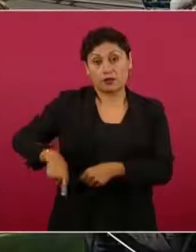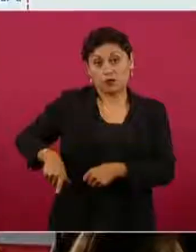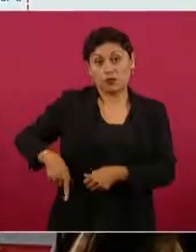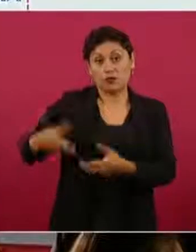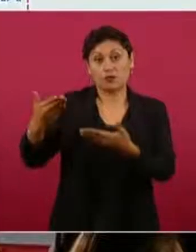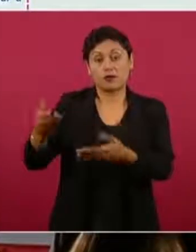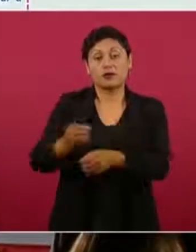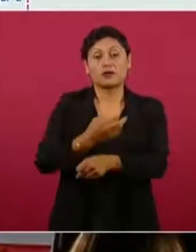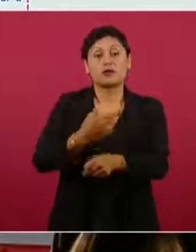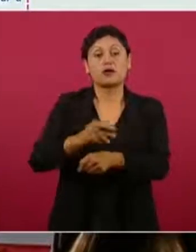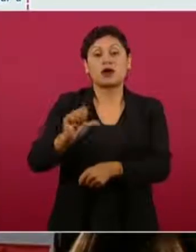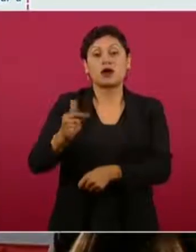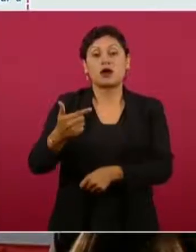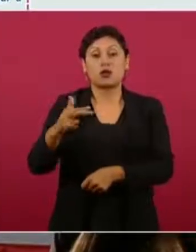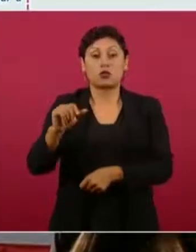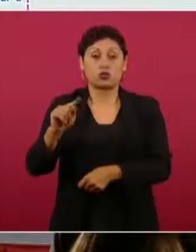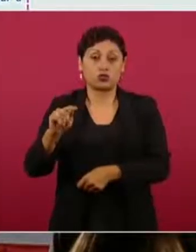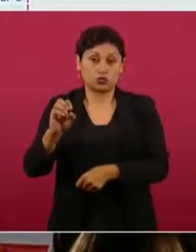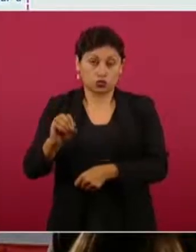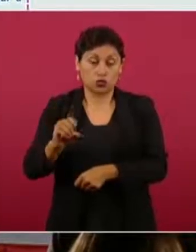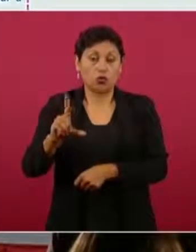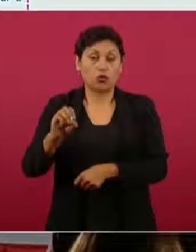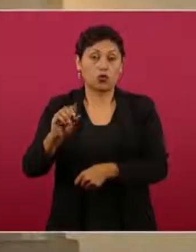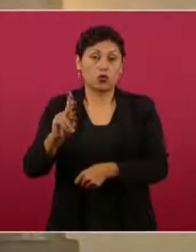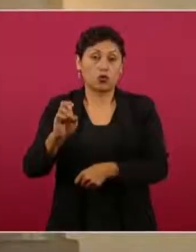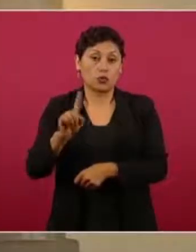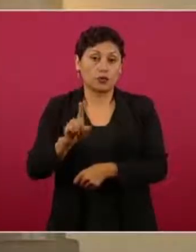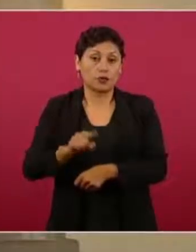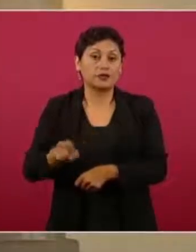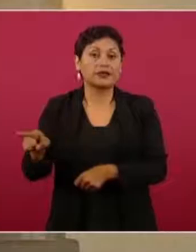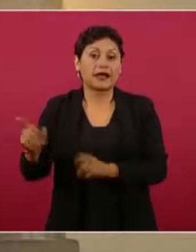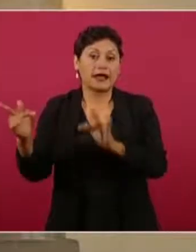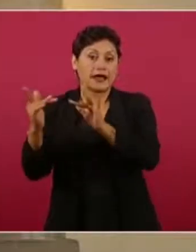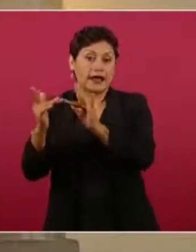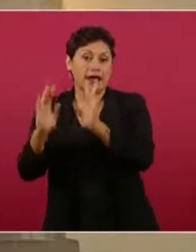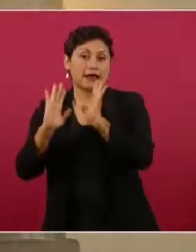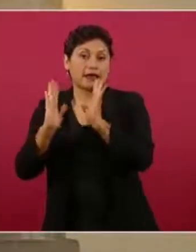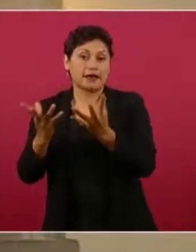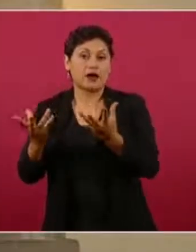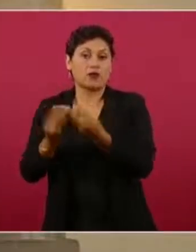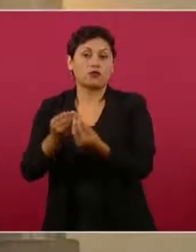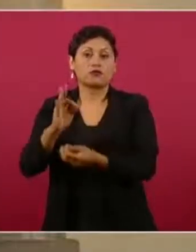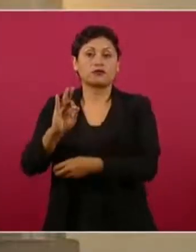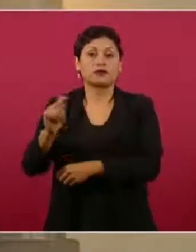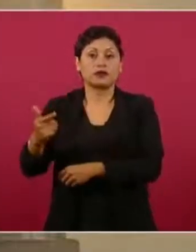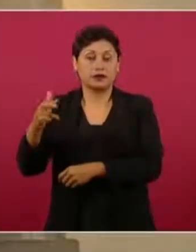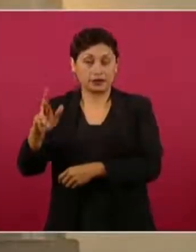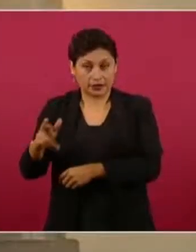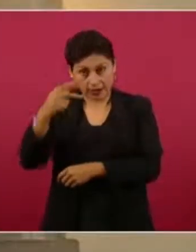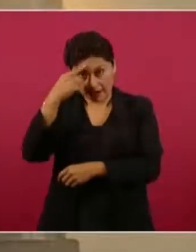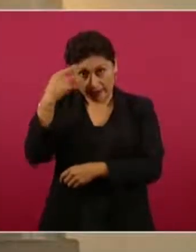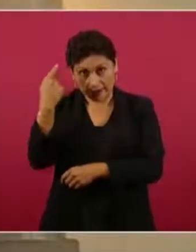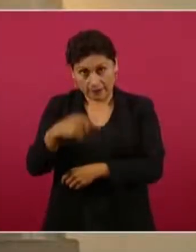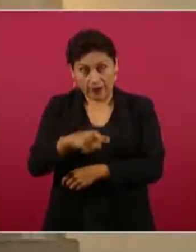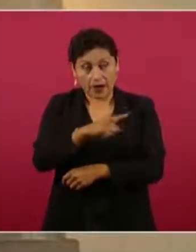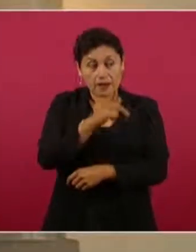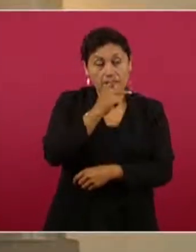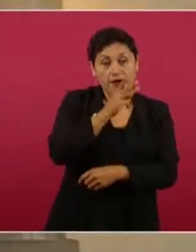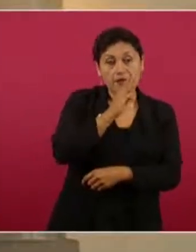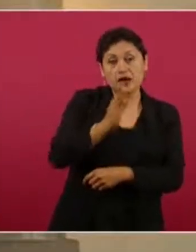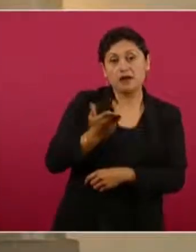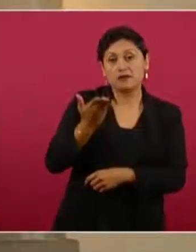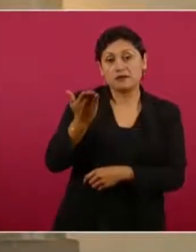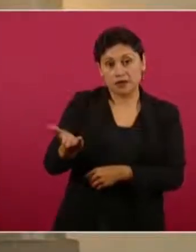Augusto López Hernández, ya entró en comunicación con el fiscal general para formalizar la solicitud